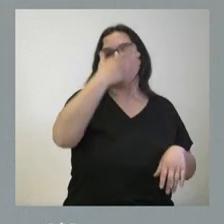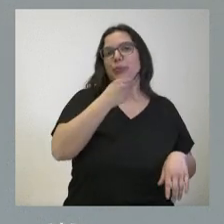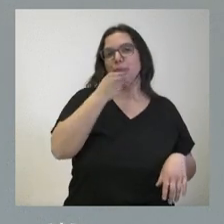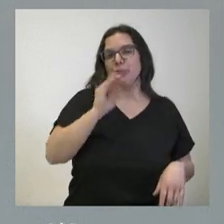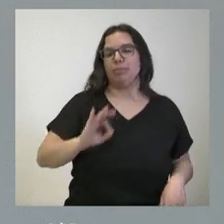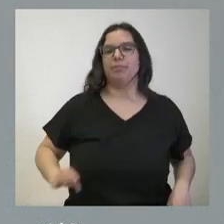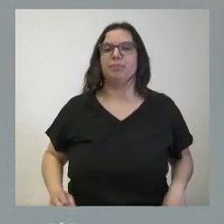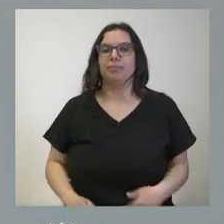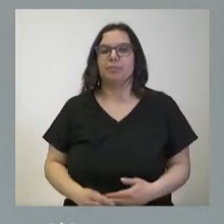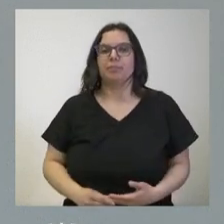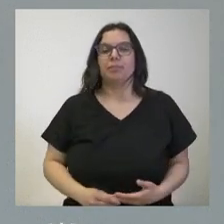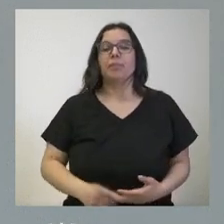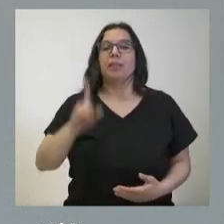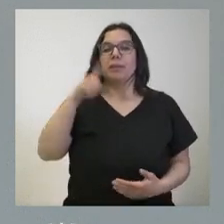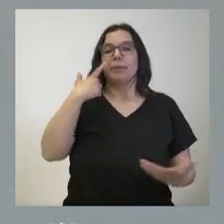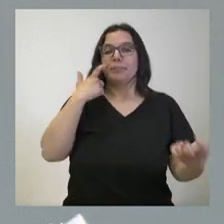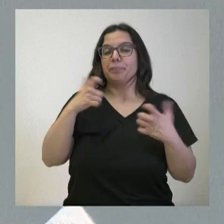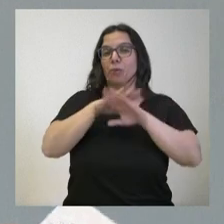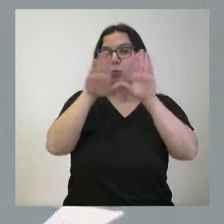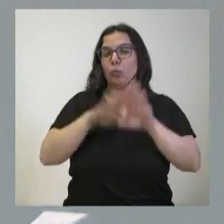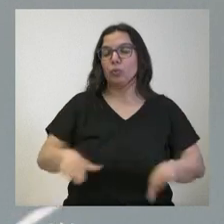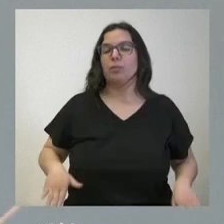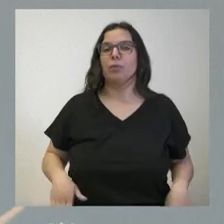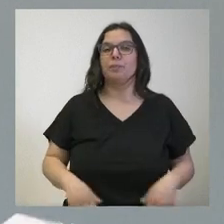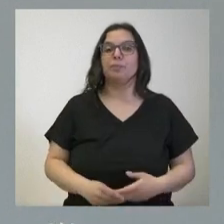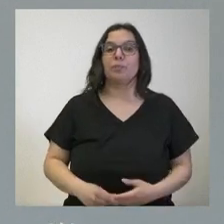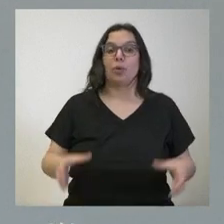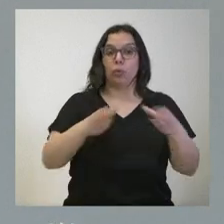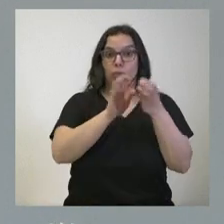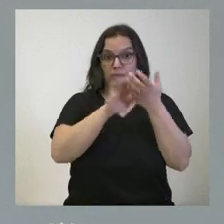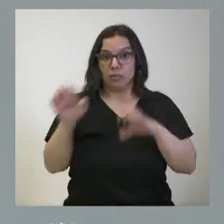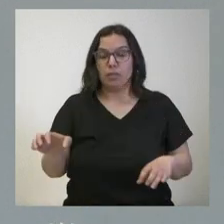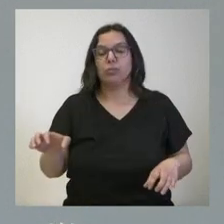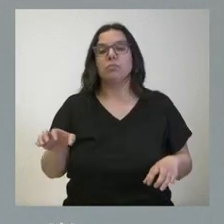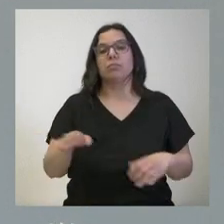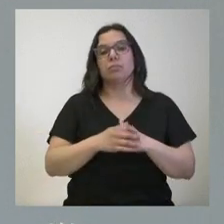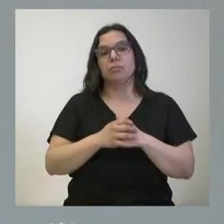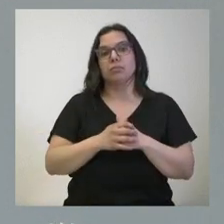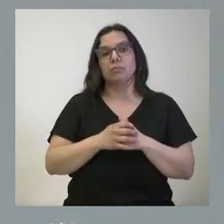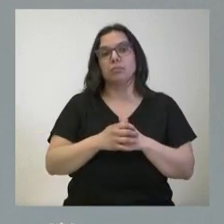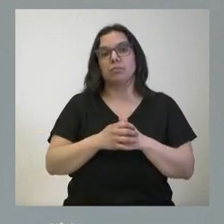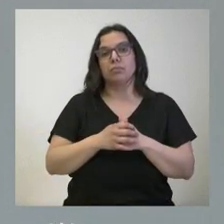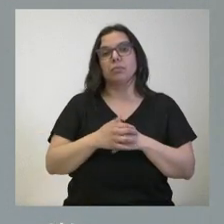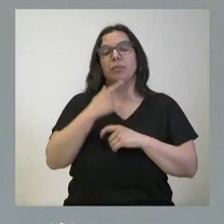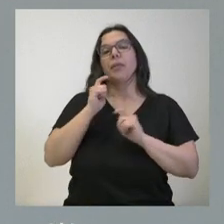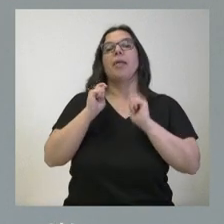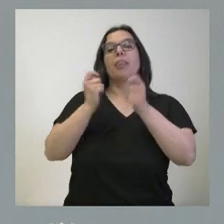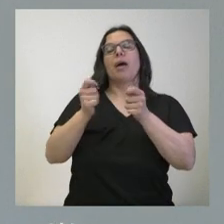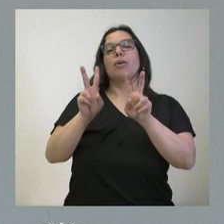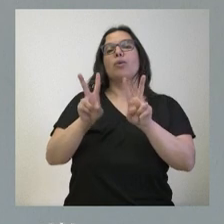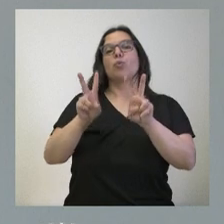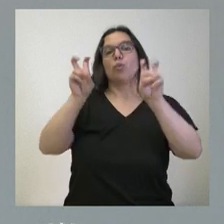autónoma. Significarles, finalmente, que la Junta de Castilla y León ha nombrado y designado al nuevo